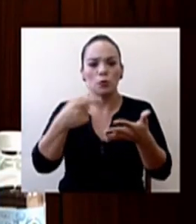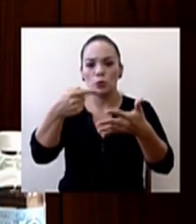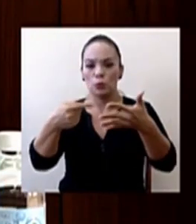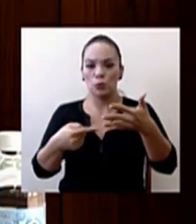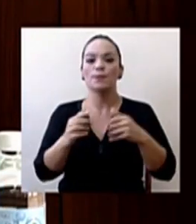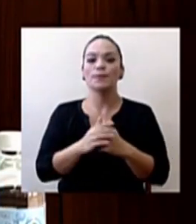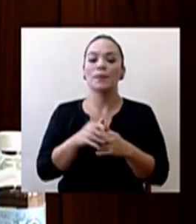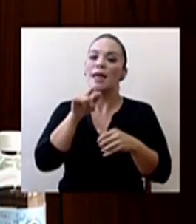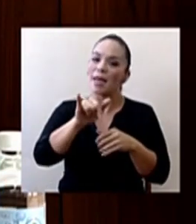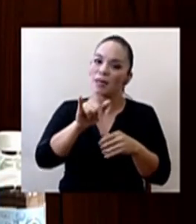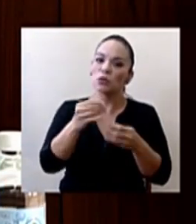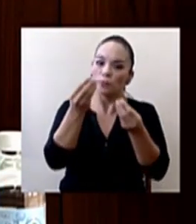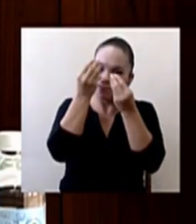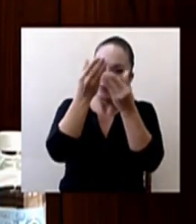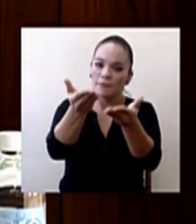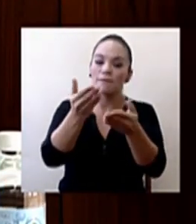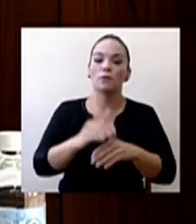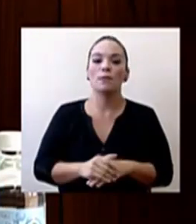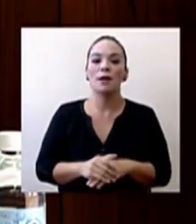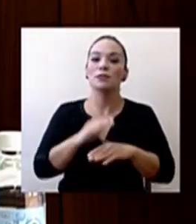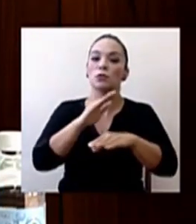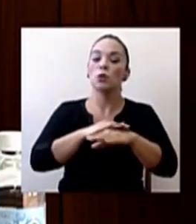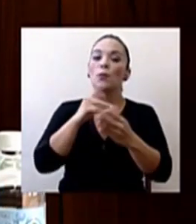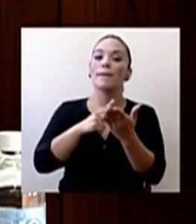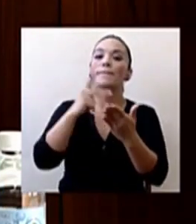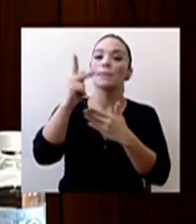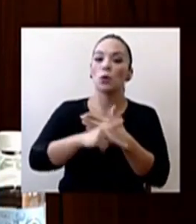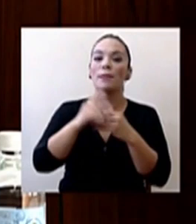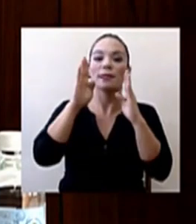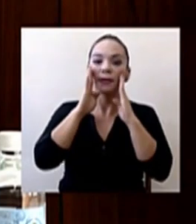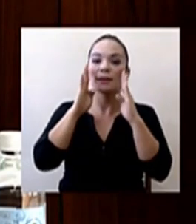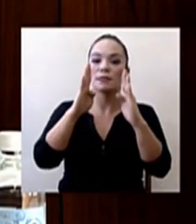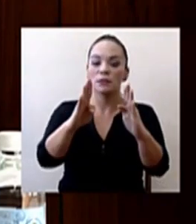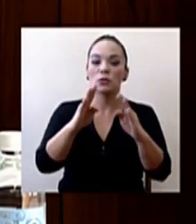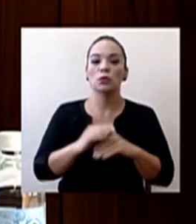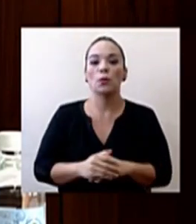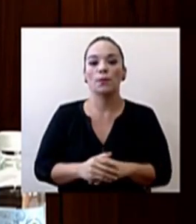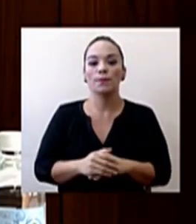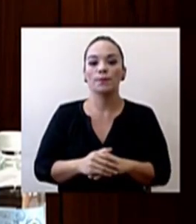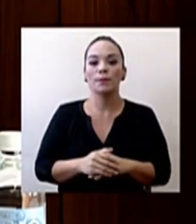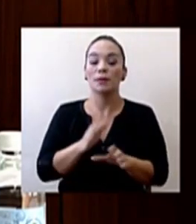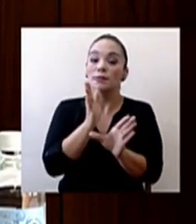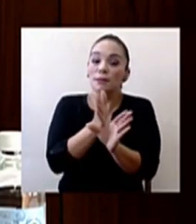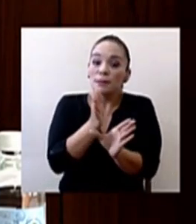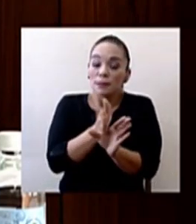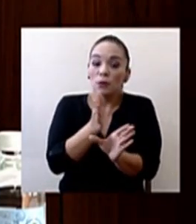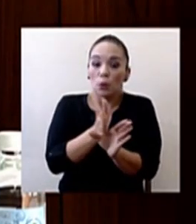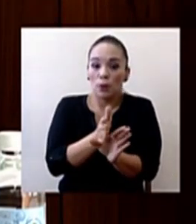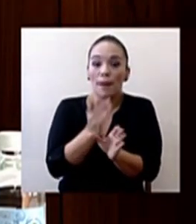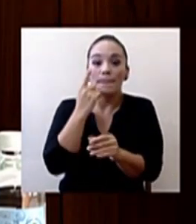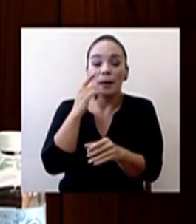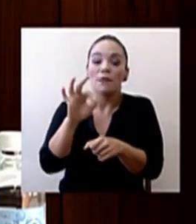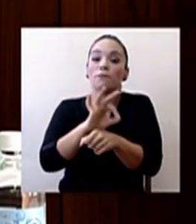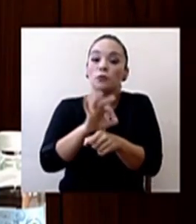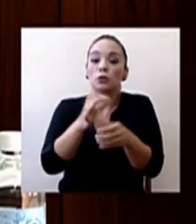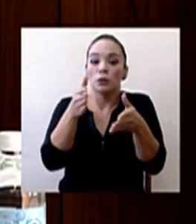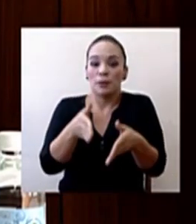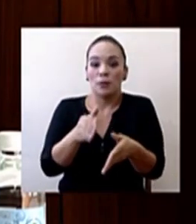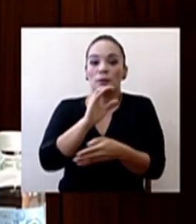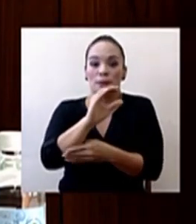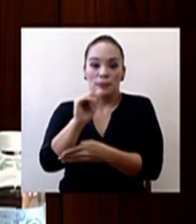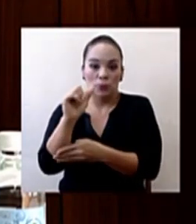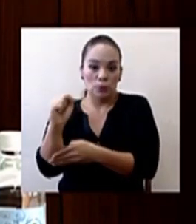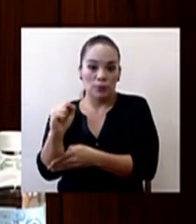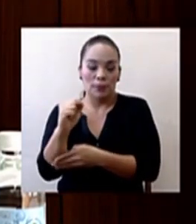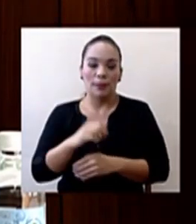queríamos informarles sobre el programa de atención psicológico a los funcionarios de la Caja.